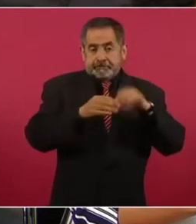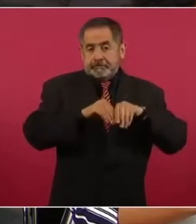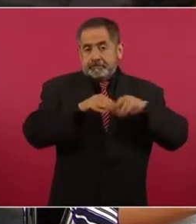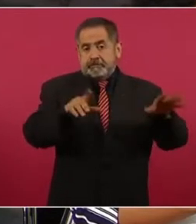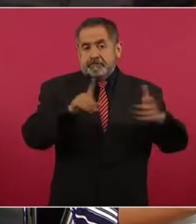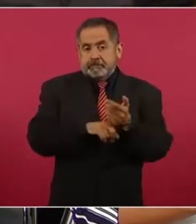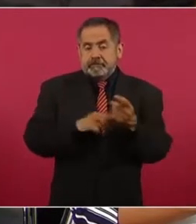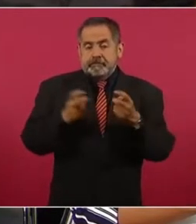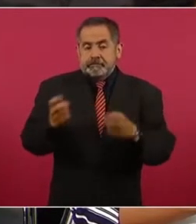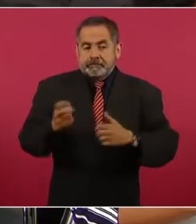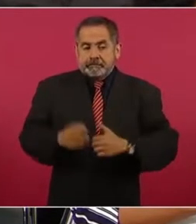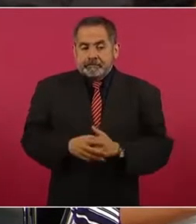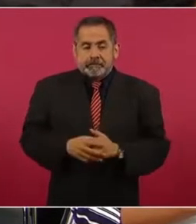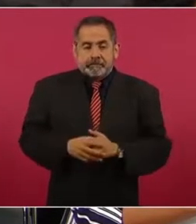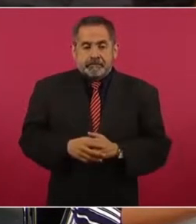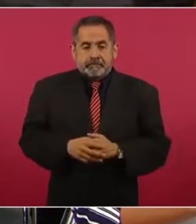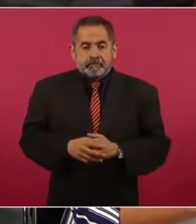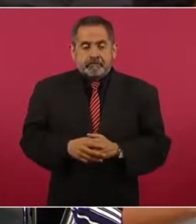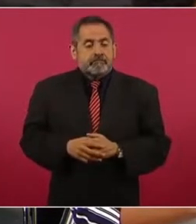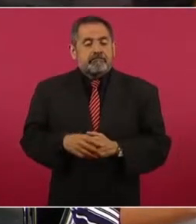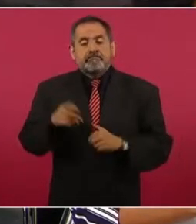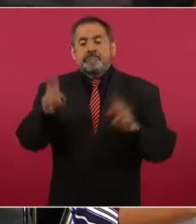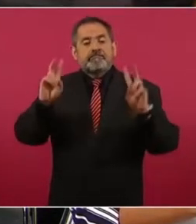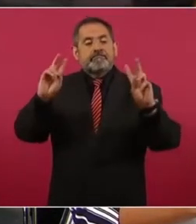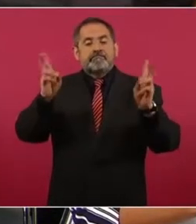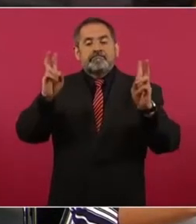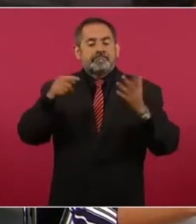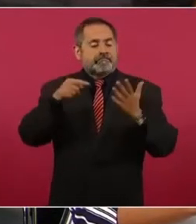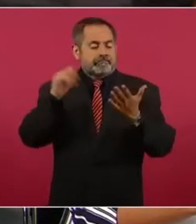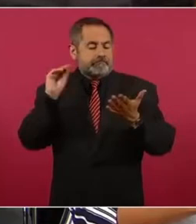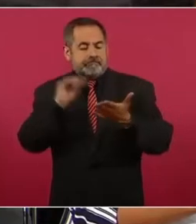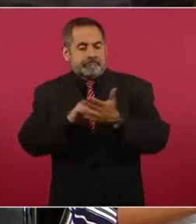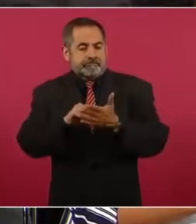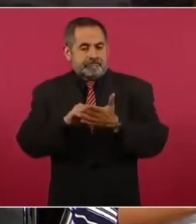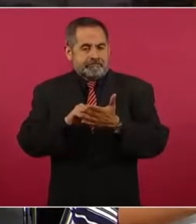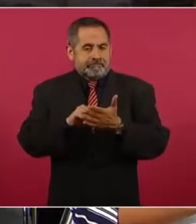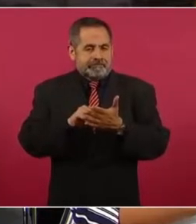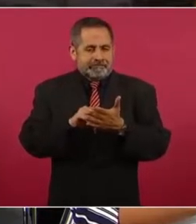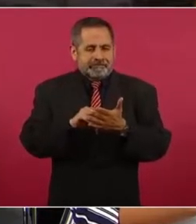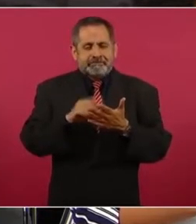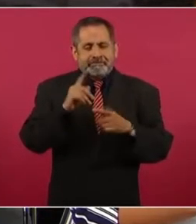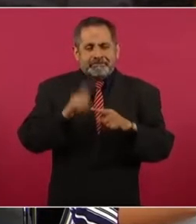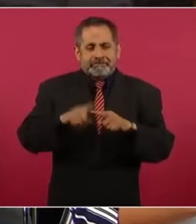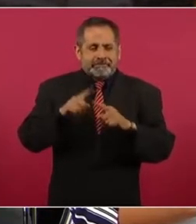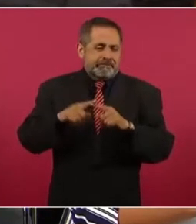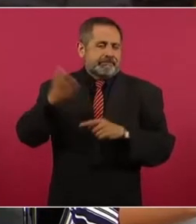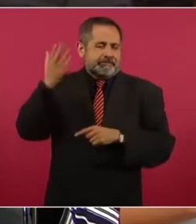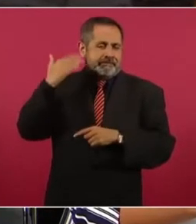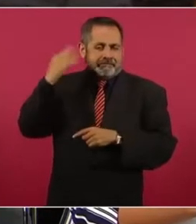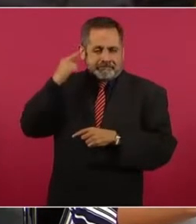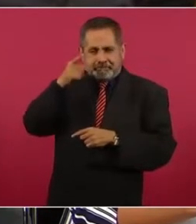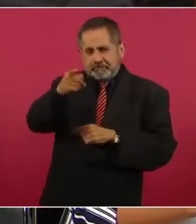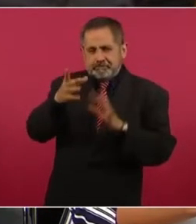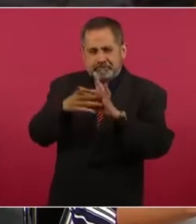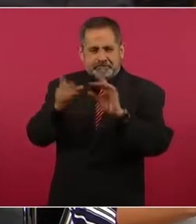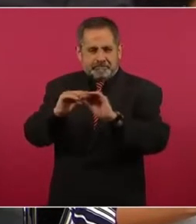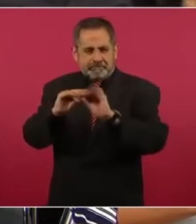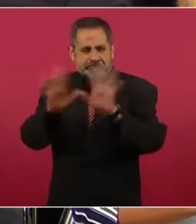tratando un tema que en su momento ya también fue aclarado por usted.